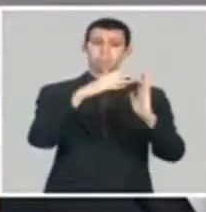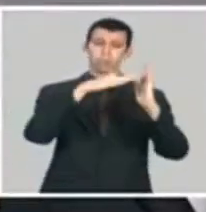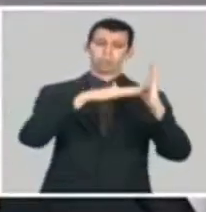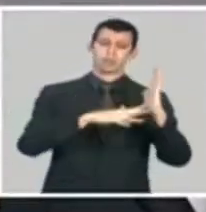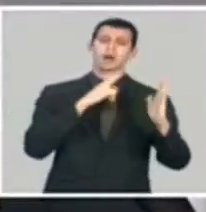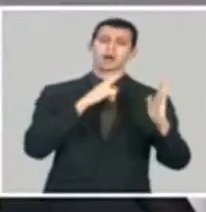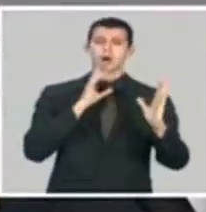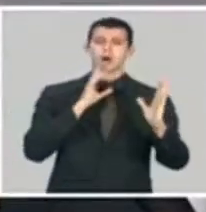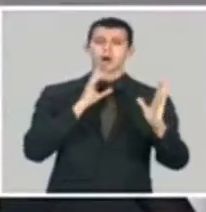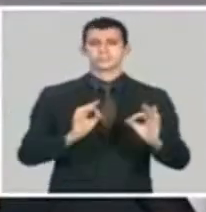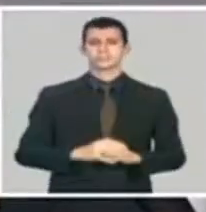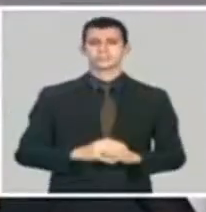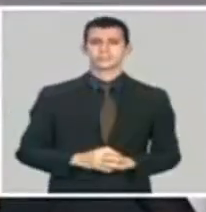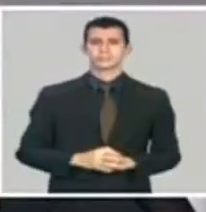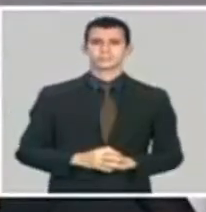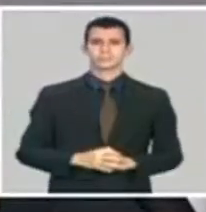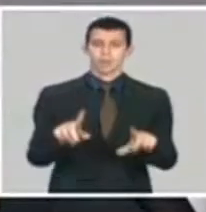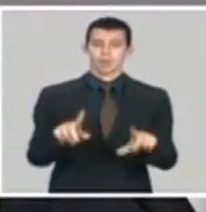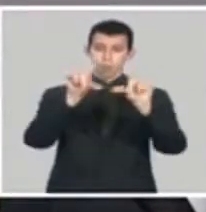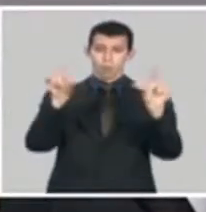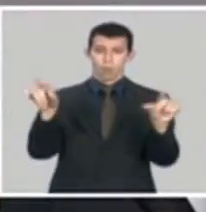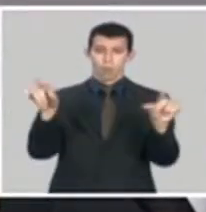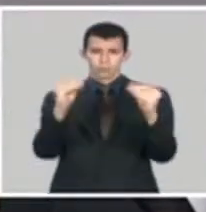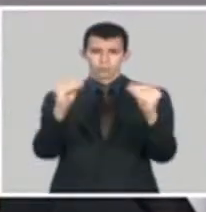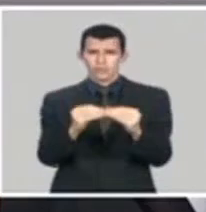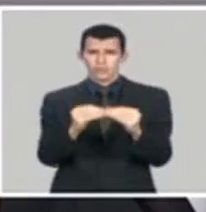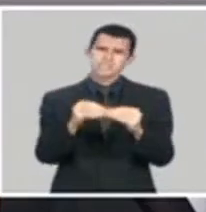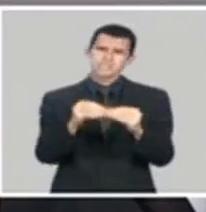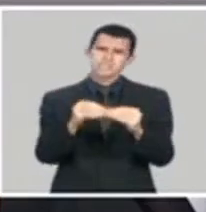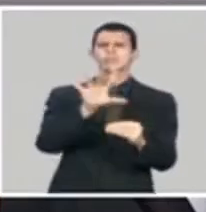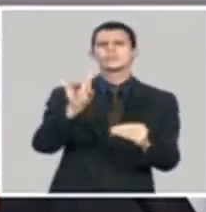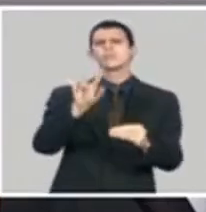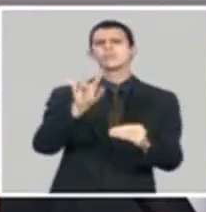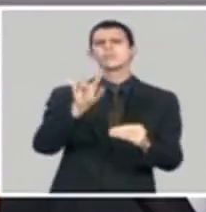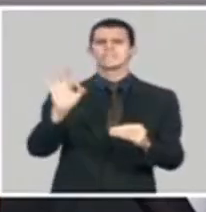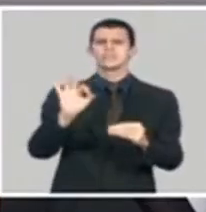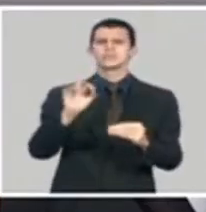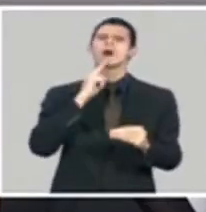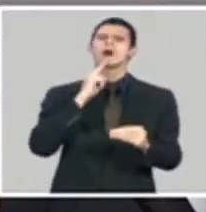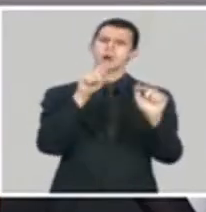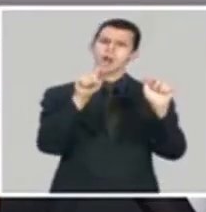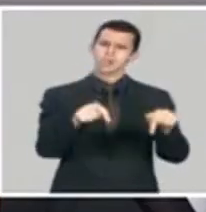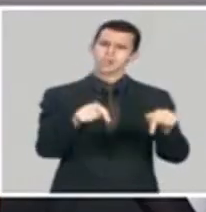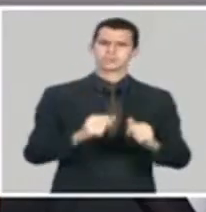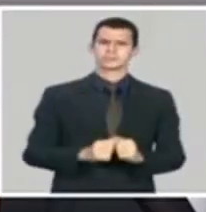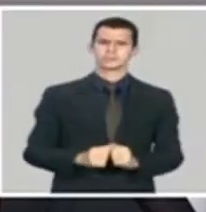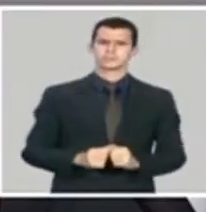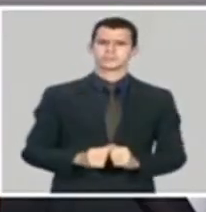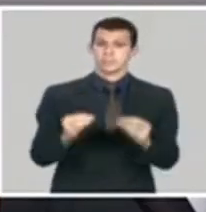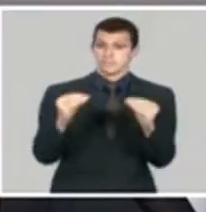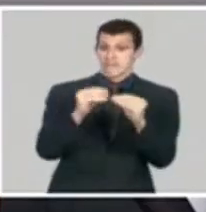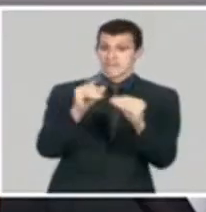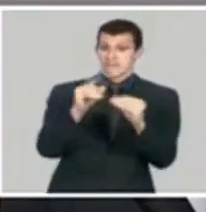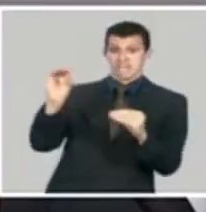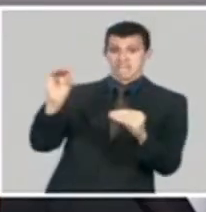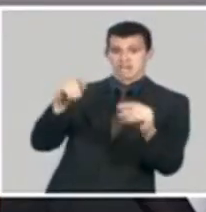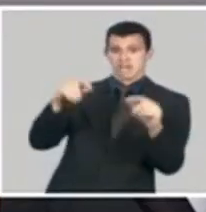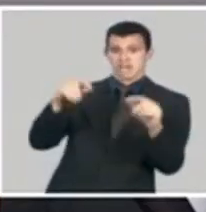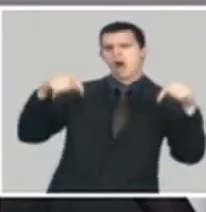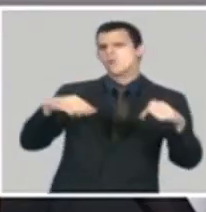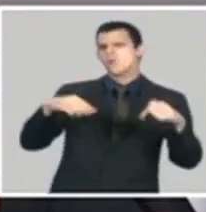59%. Como decía, los embarses tuvieron un elevado por ciento al cerrar el mes de noviembre.